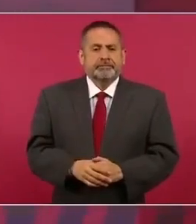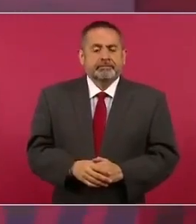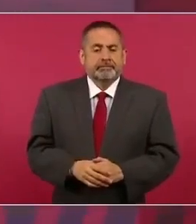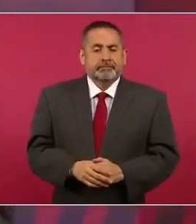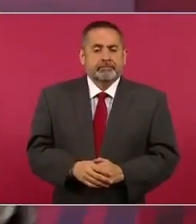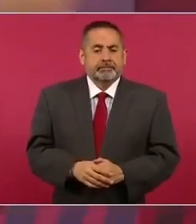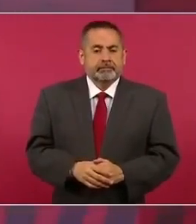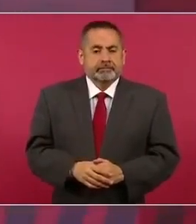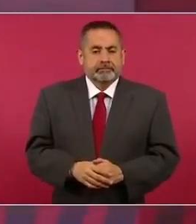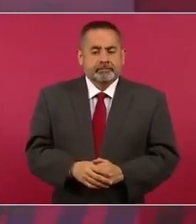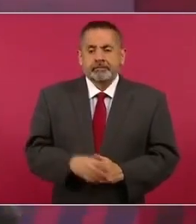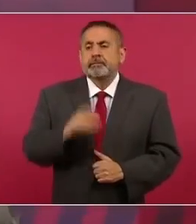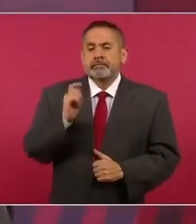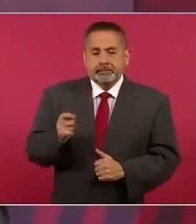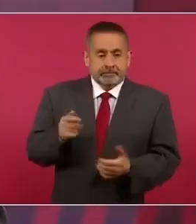que ahora